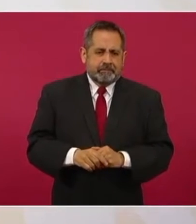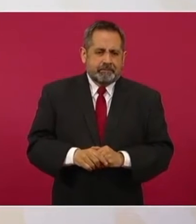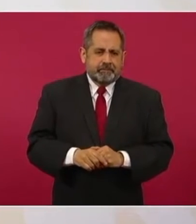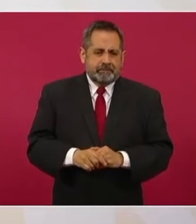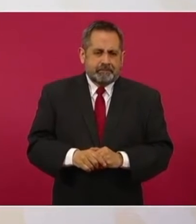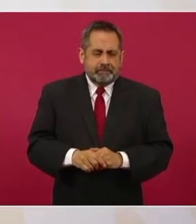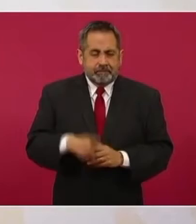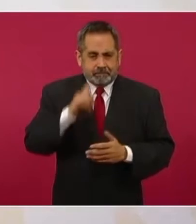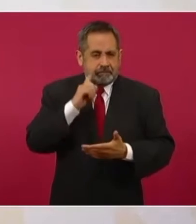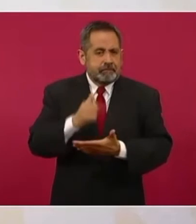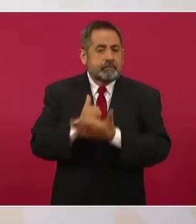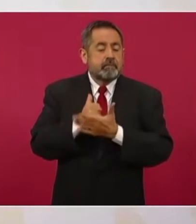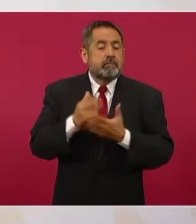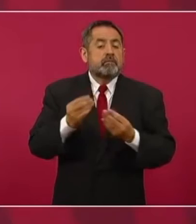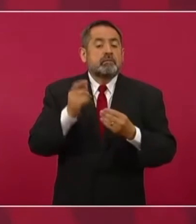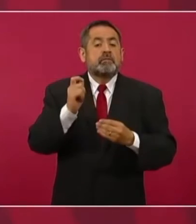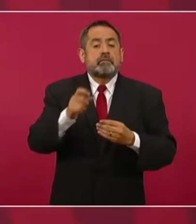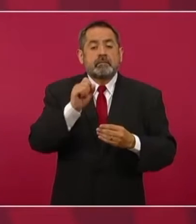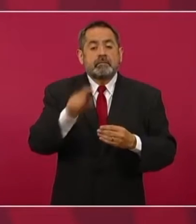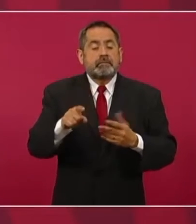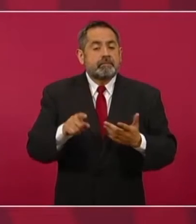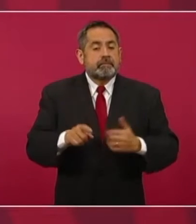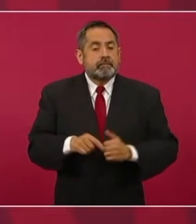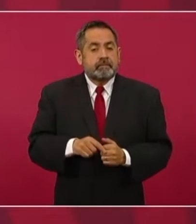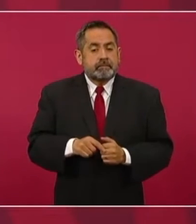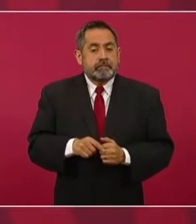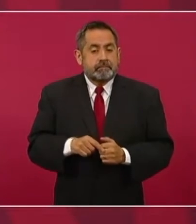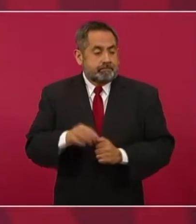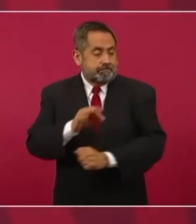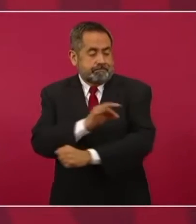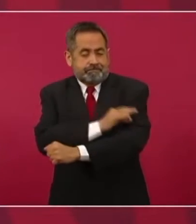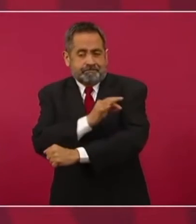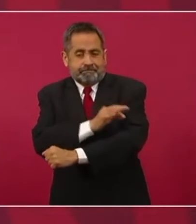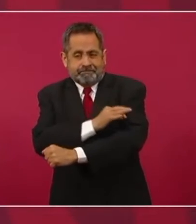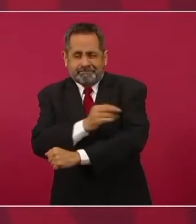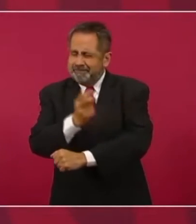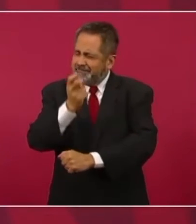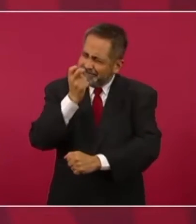Nos ayuda mucho también la vacunación.